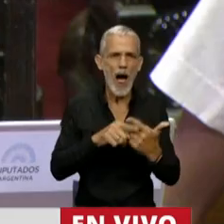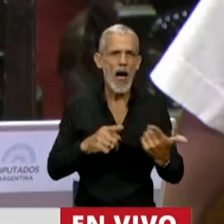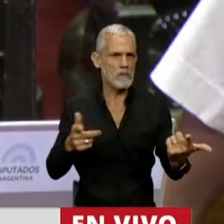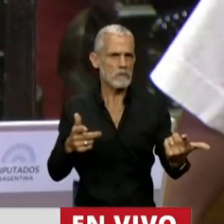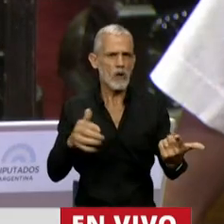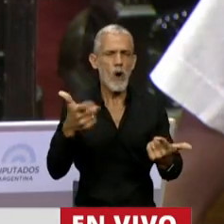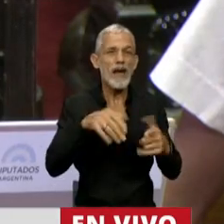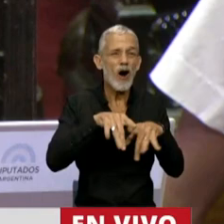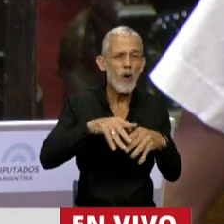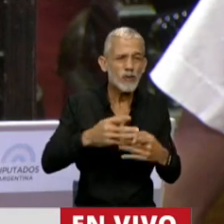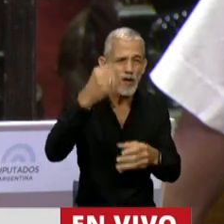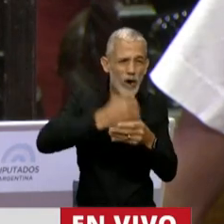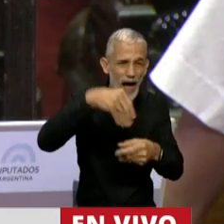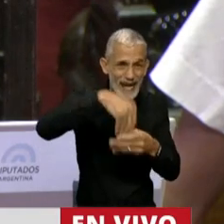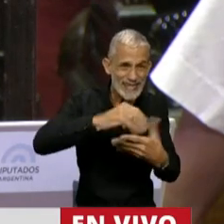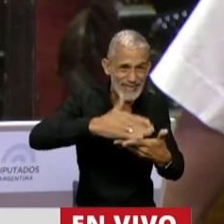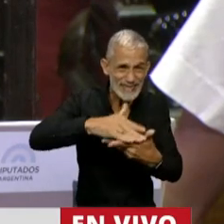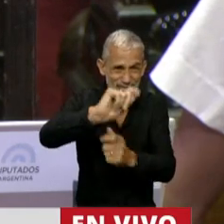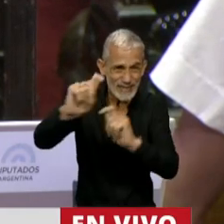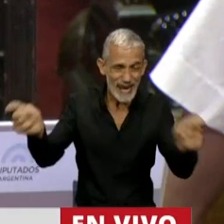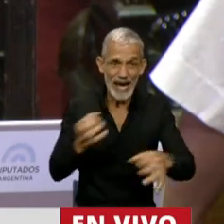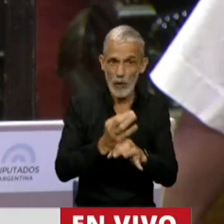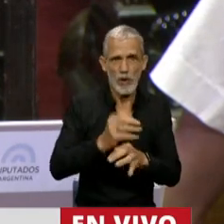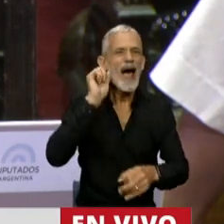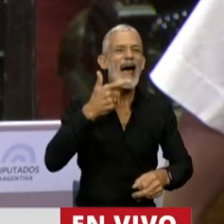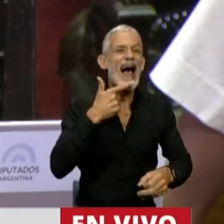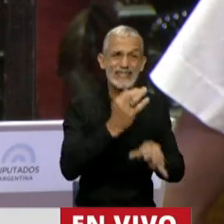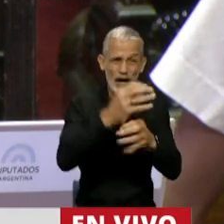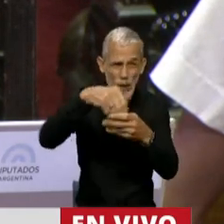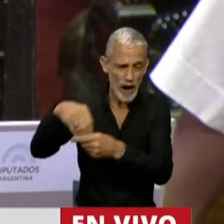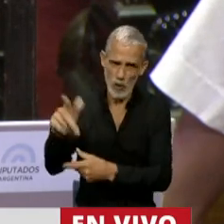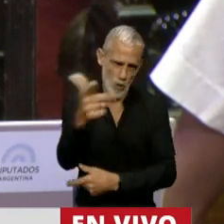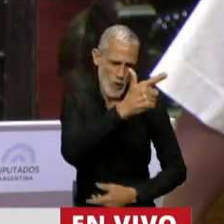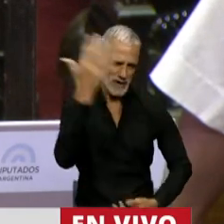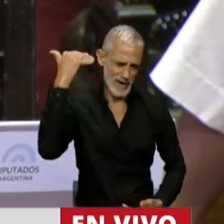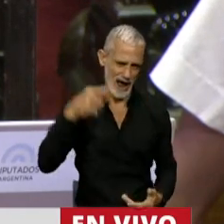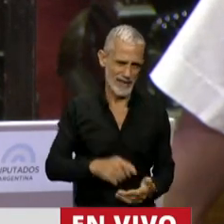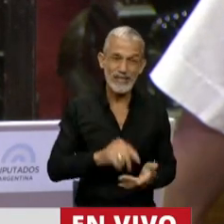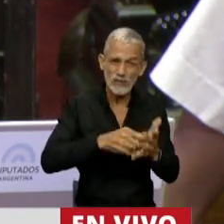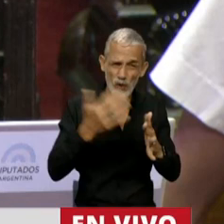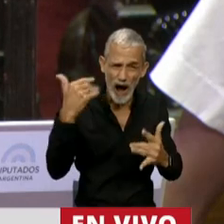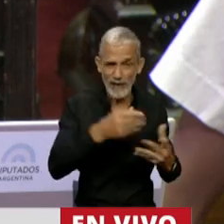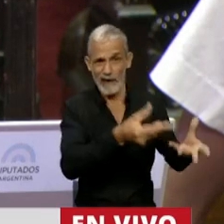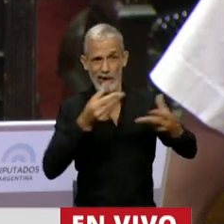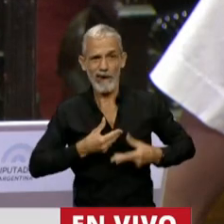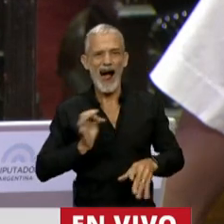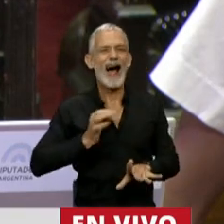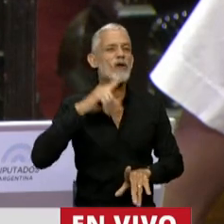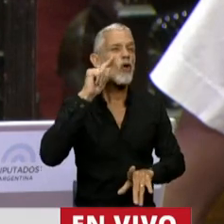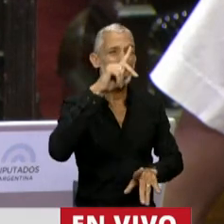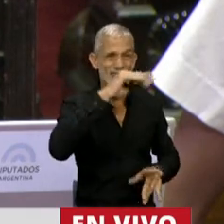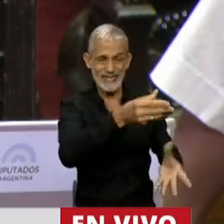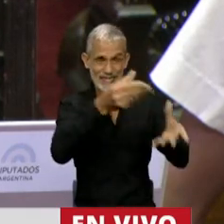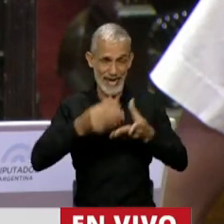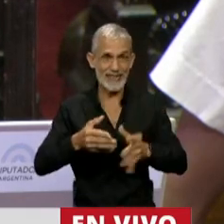computadoras en las escuelas, no había gas en las escuelas. Esa era la ciudad que nos dejaron en el año 2007,